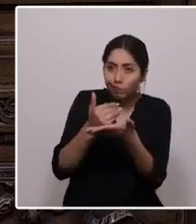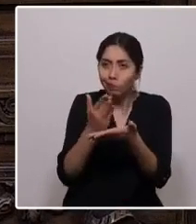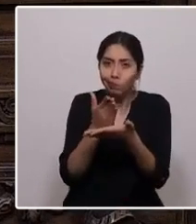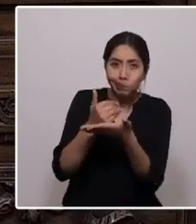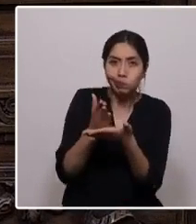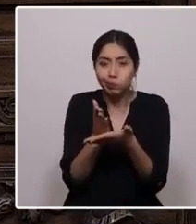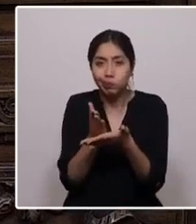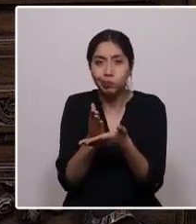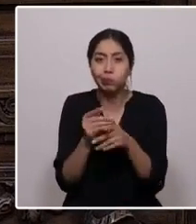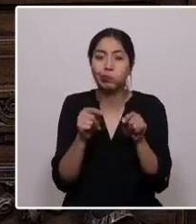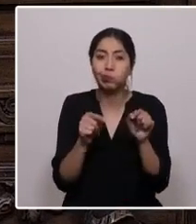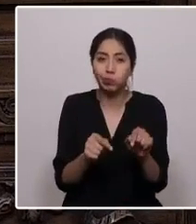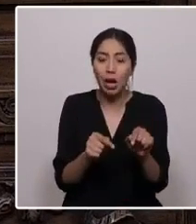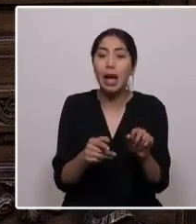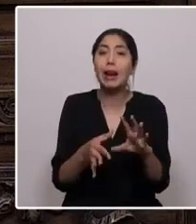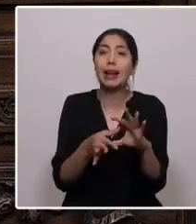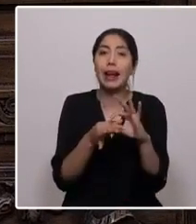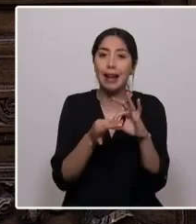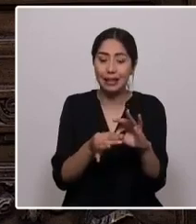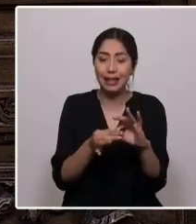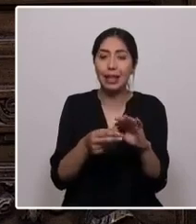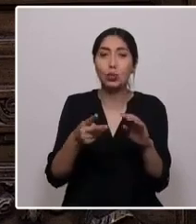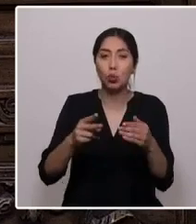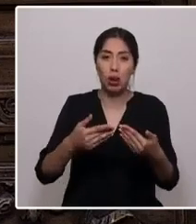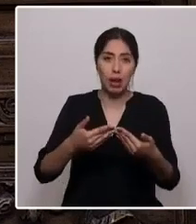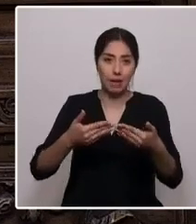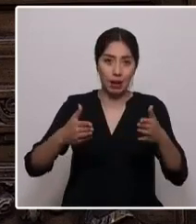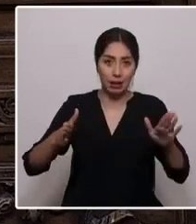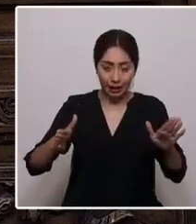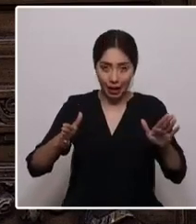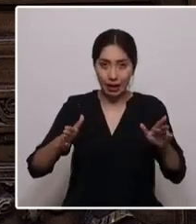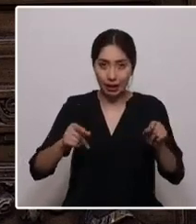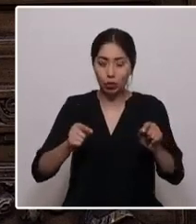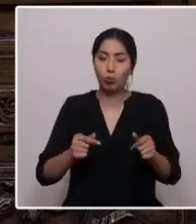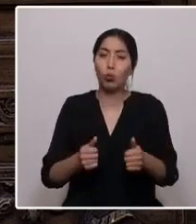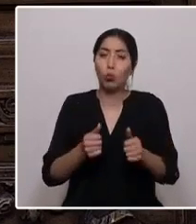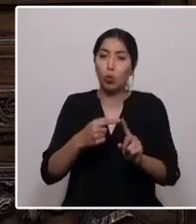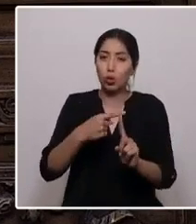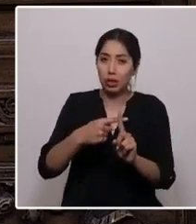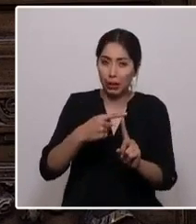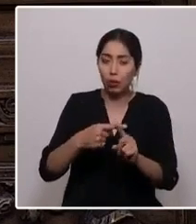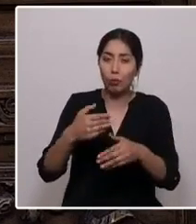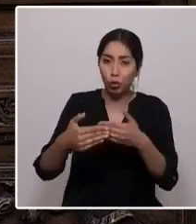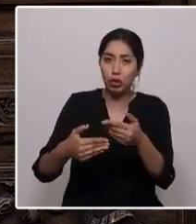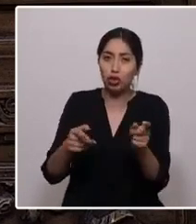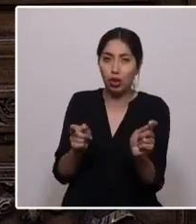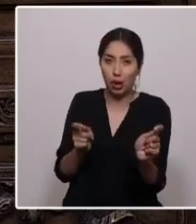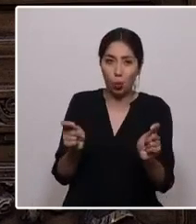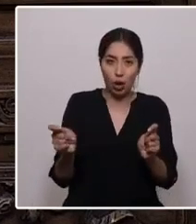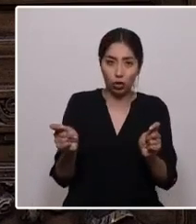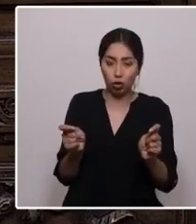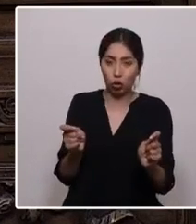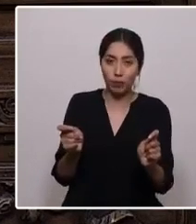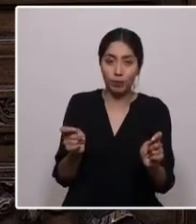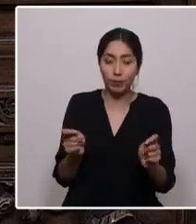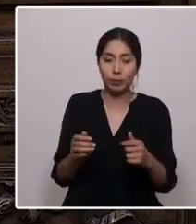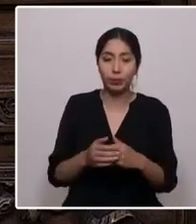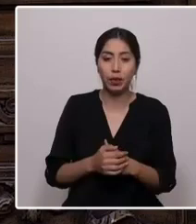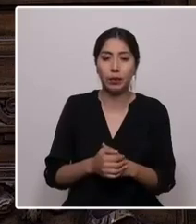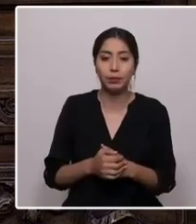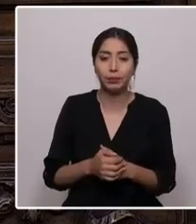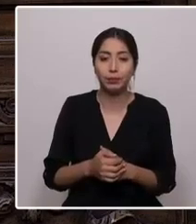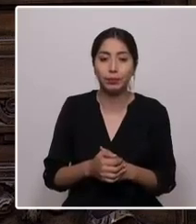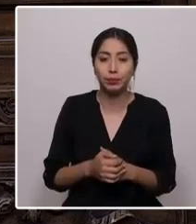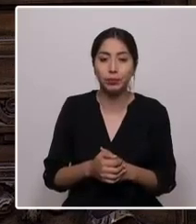gracias a su grado de libertad que favorece en procesos autorregulatorios. No planteo utopía alguna, sino una